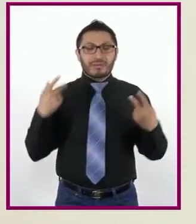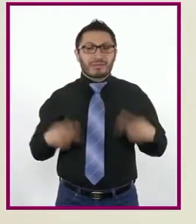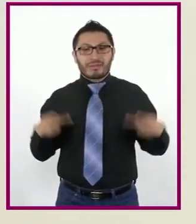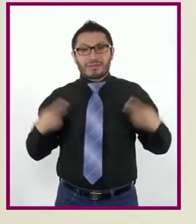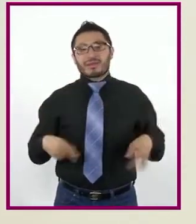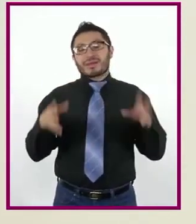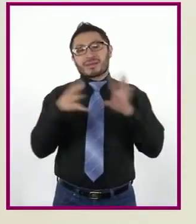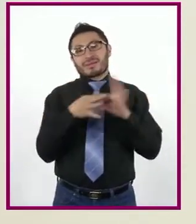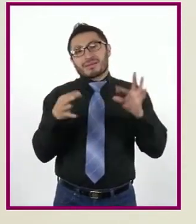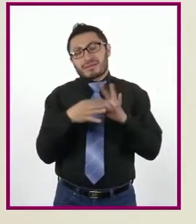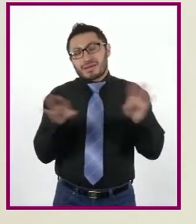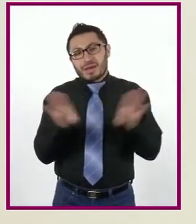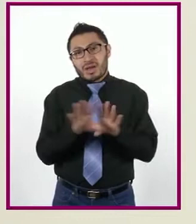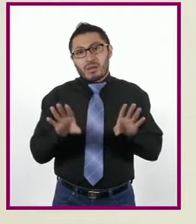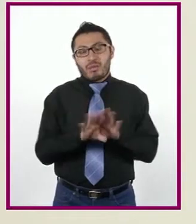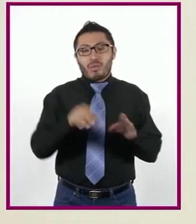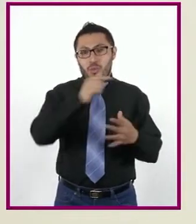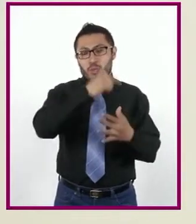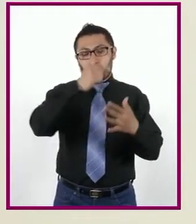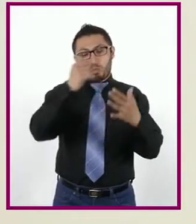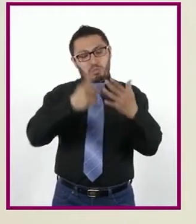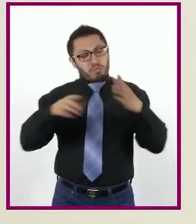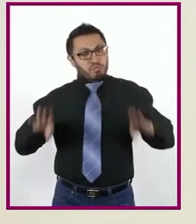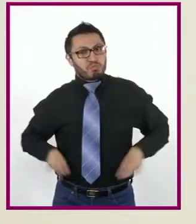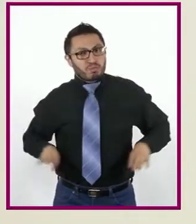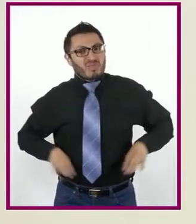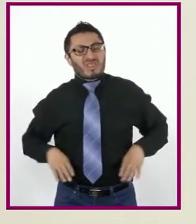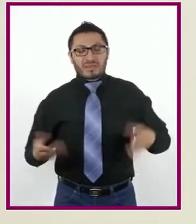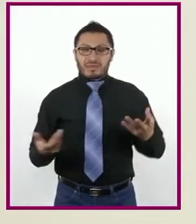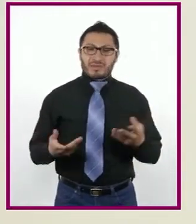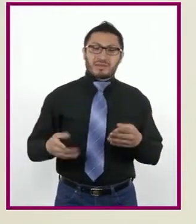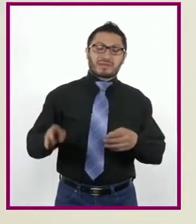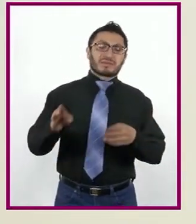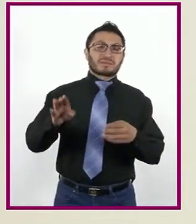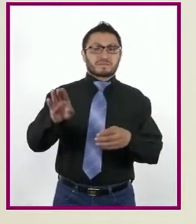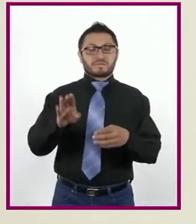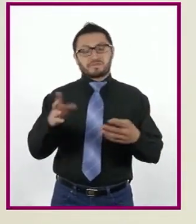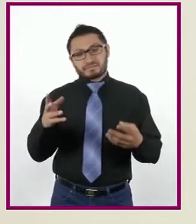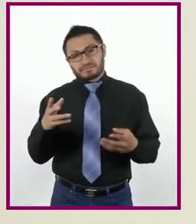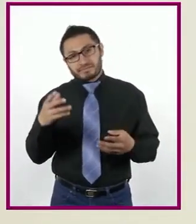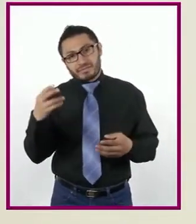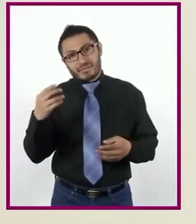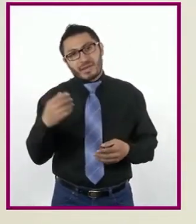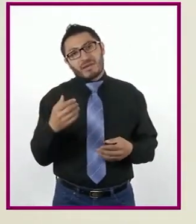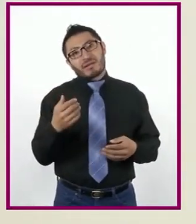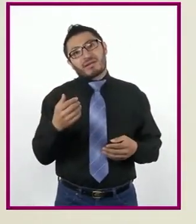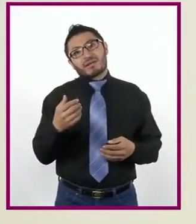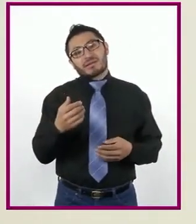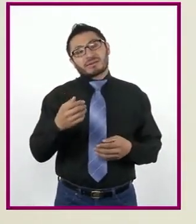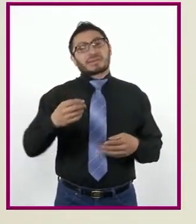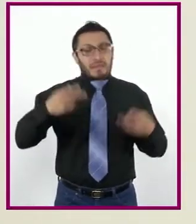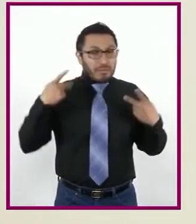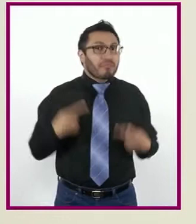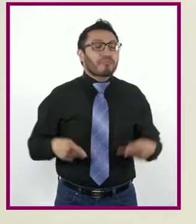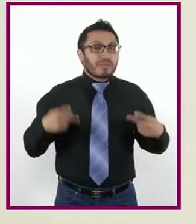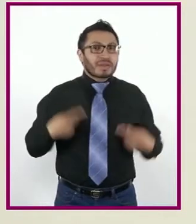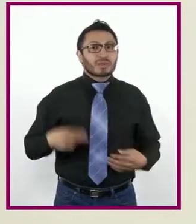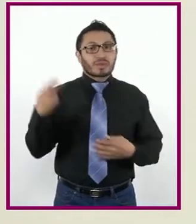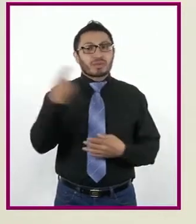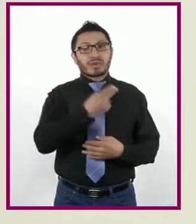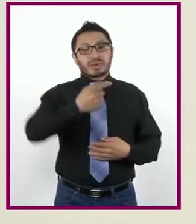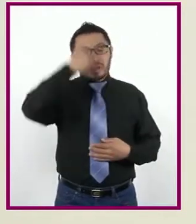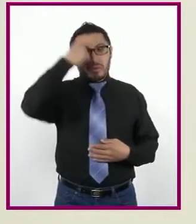definen como el conjunto de condiciones, bienes y satisfactores sin las cuales un ser humano no puede vivir ni